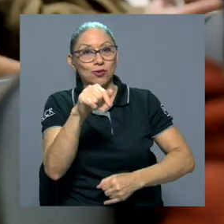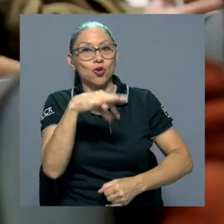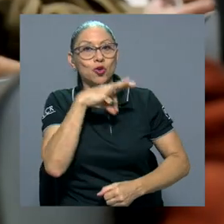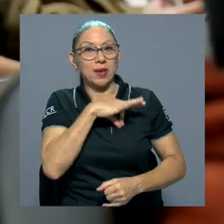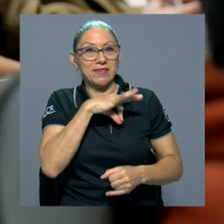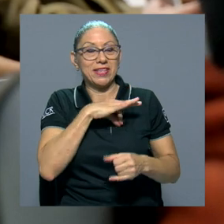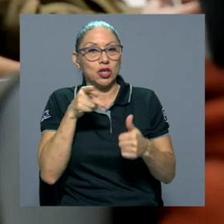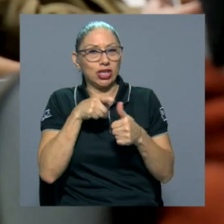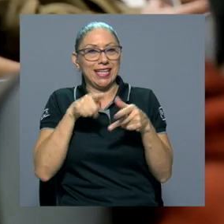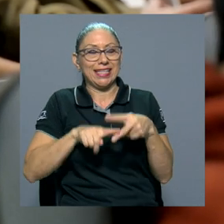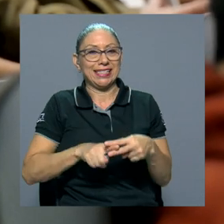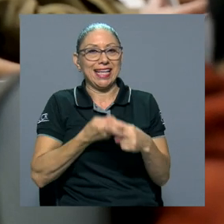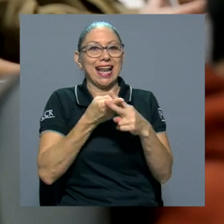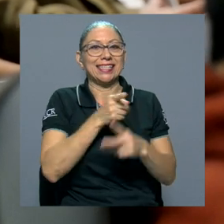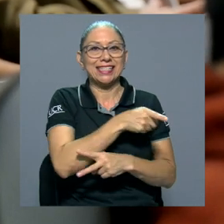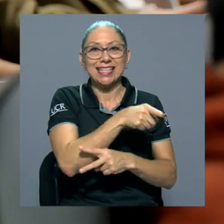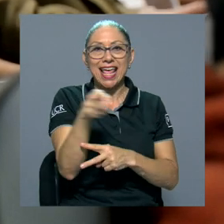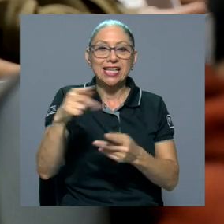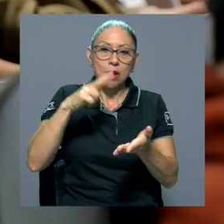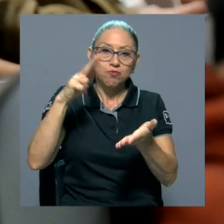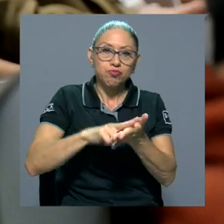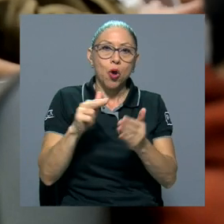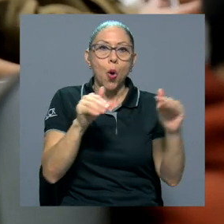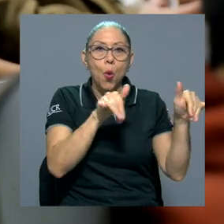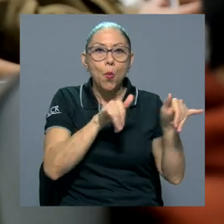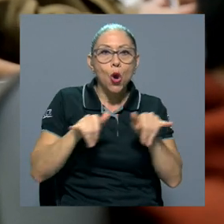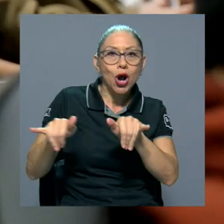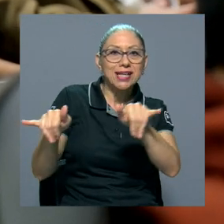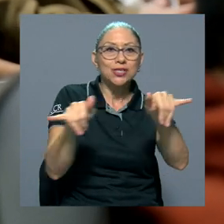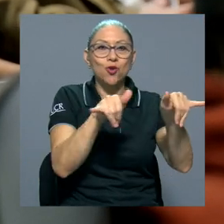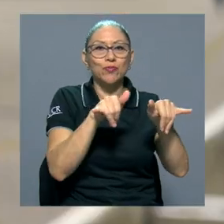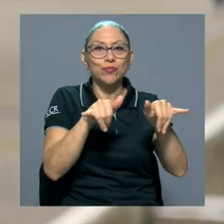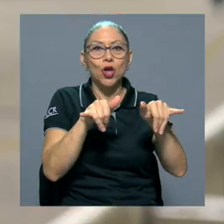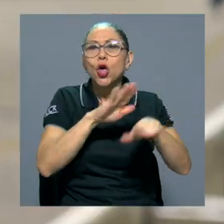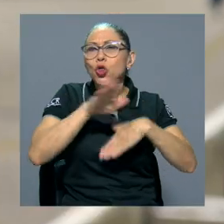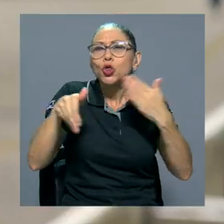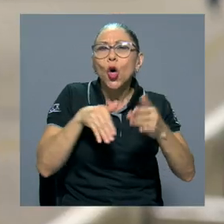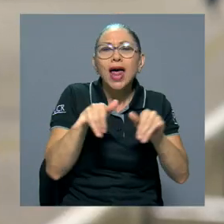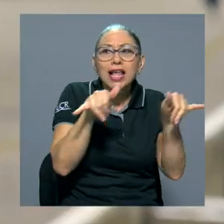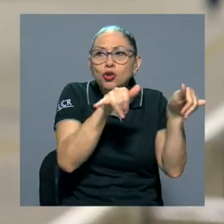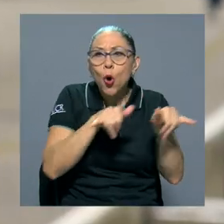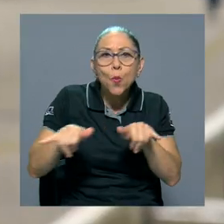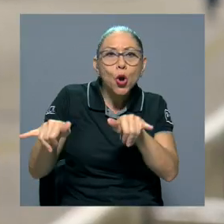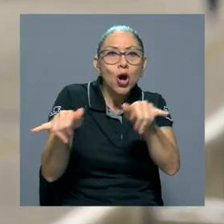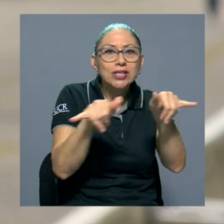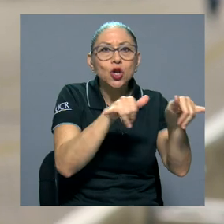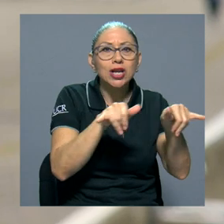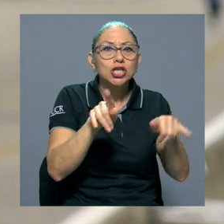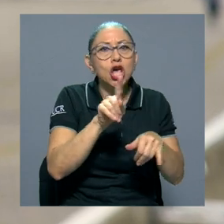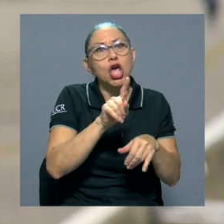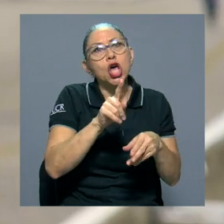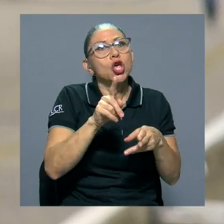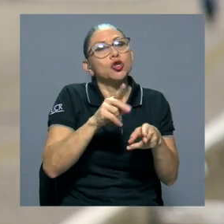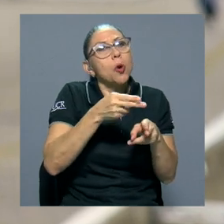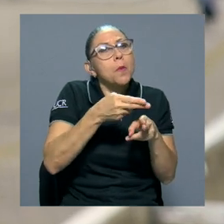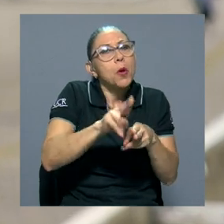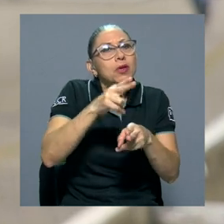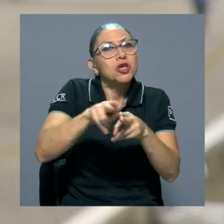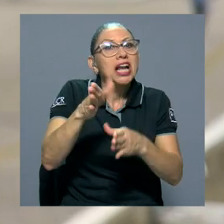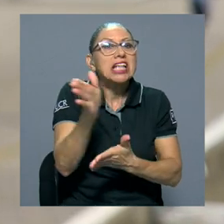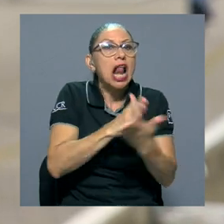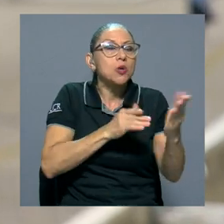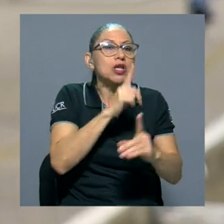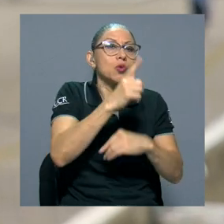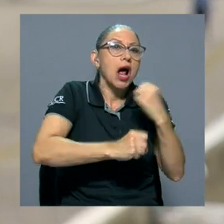iniciales de esta homologación. Todas las homologaciones son provisionales. Unas son de un año y otras son de cinco años.